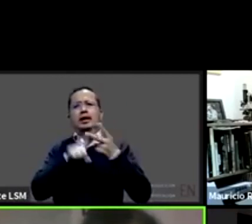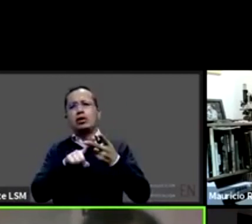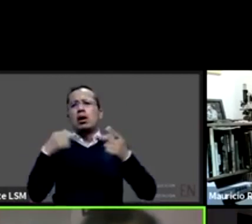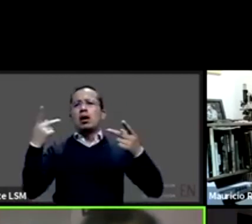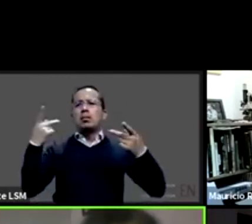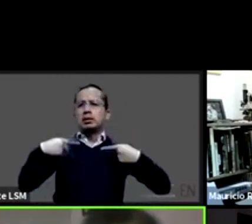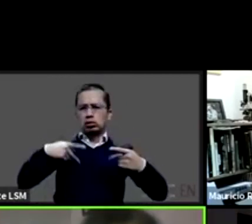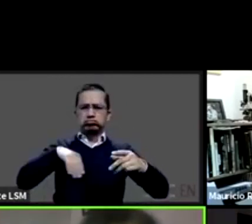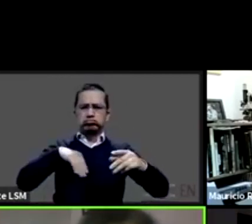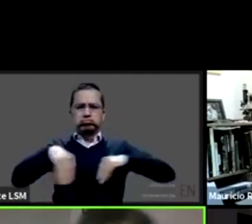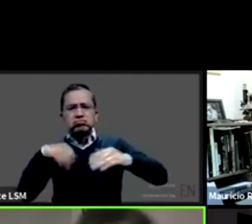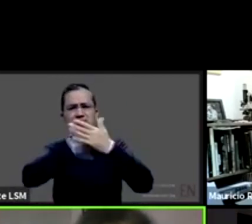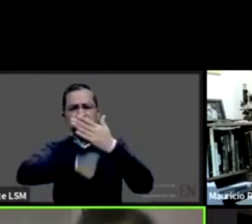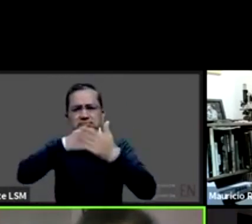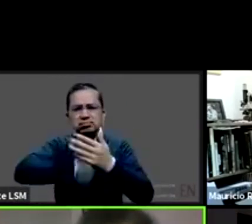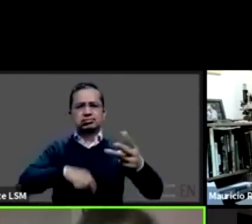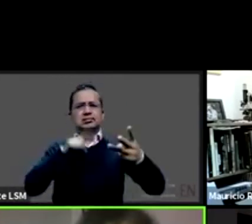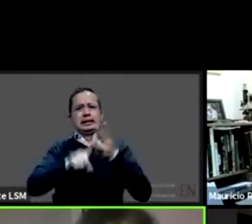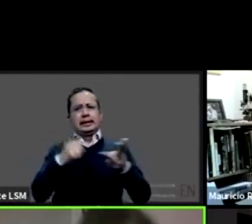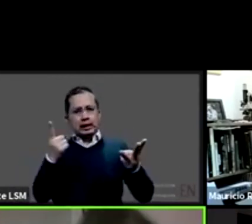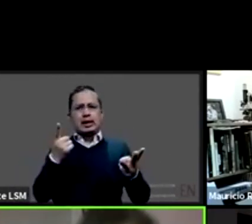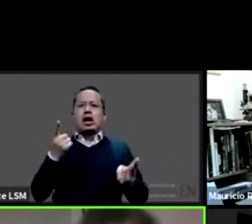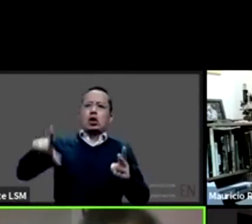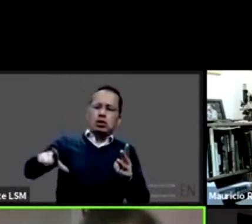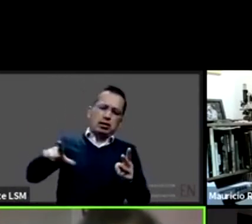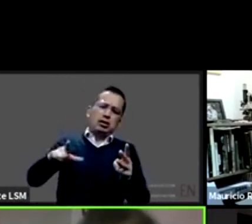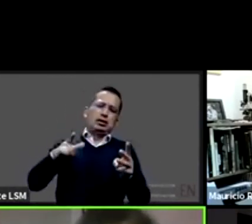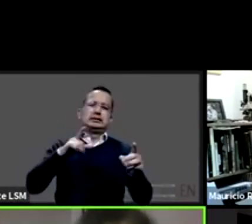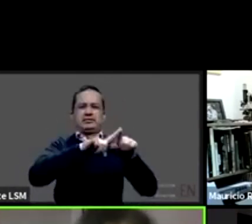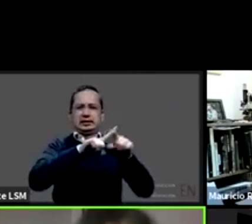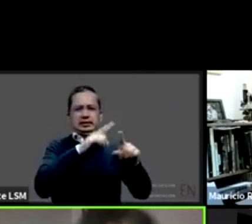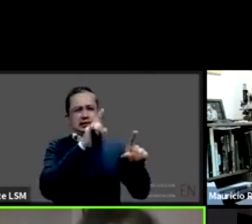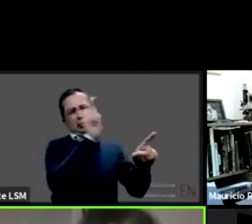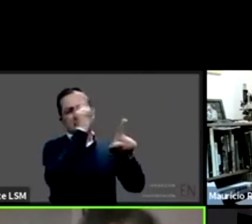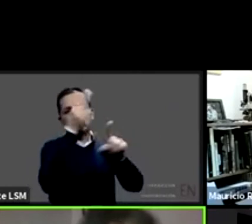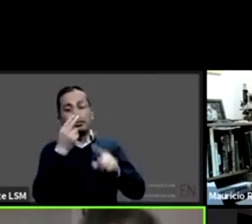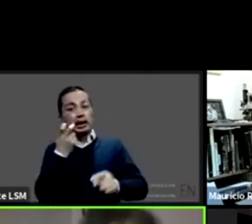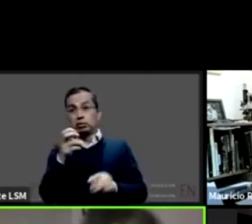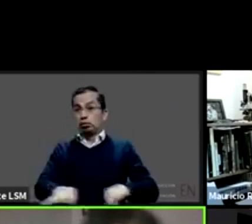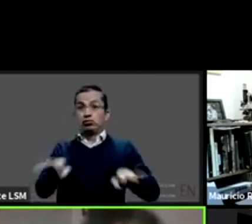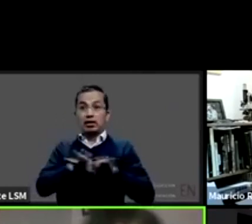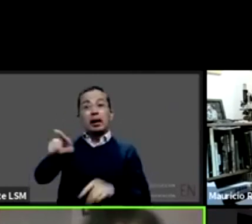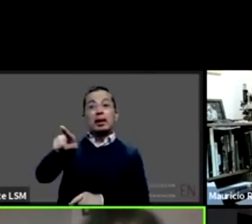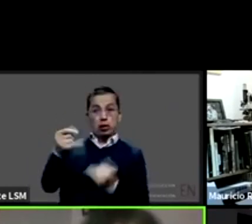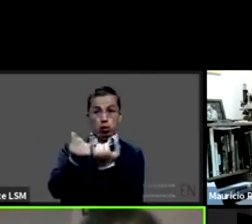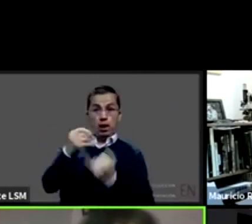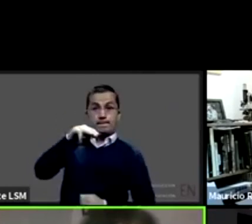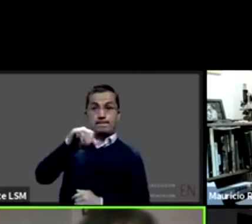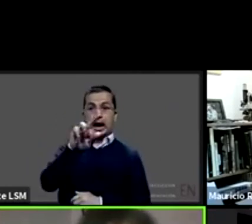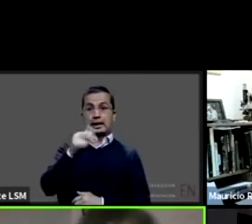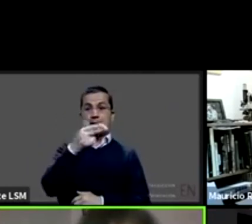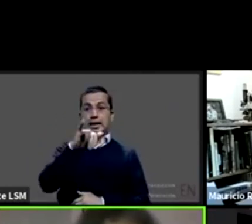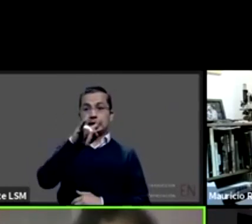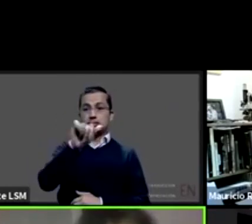la verdad es que Margarita no es nada más una activista es una generadora de conocimiento en la materia también y